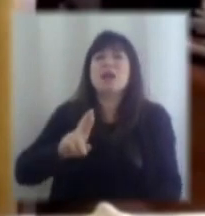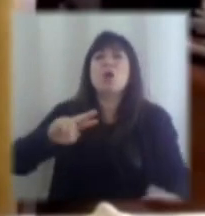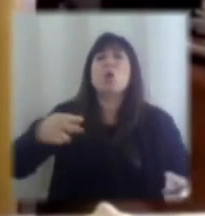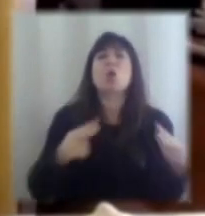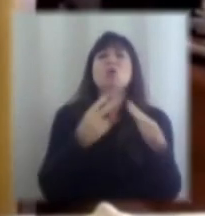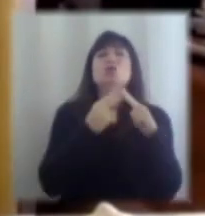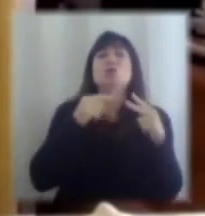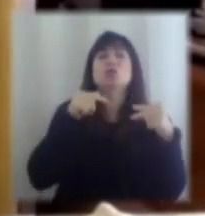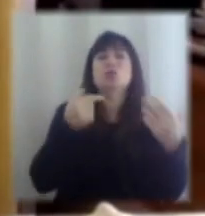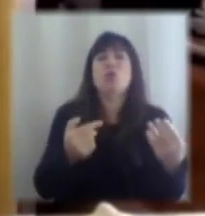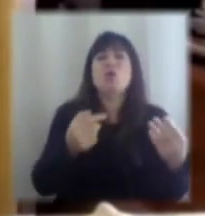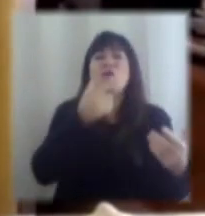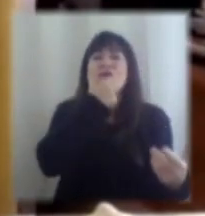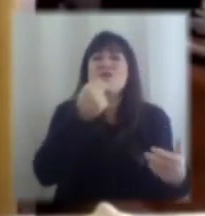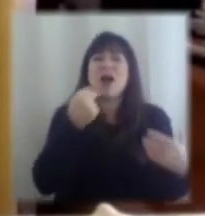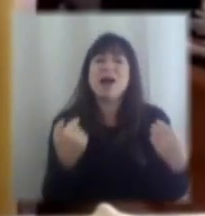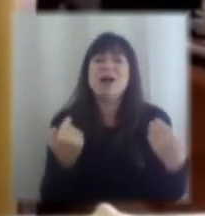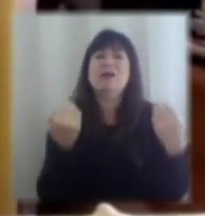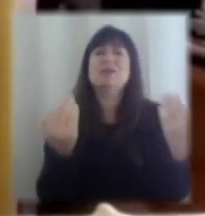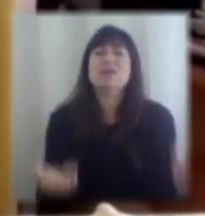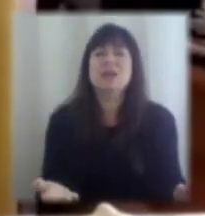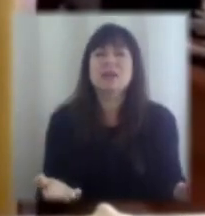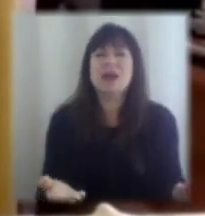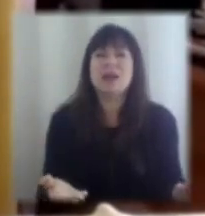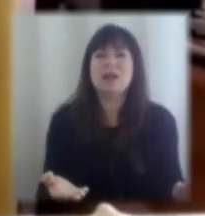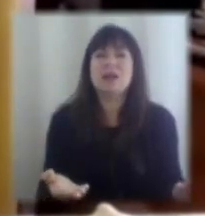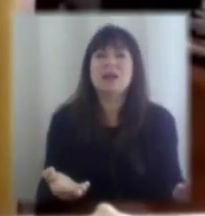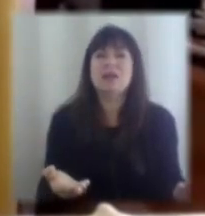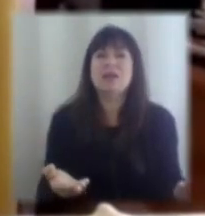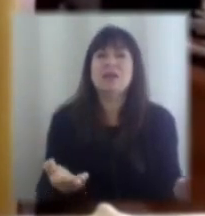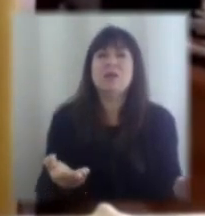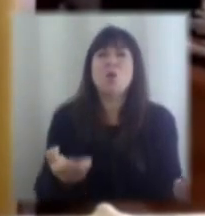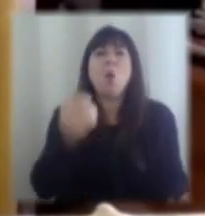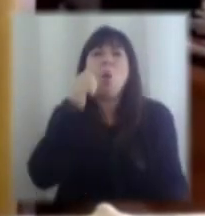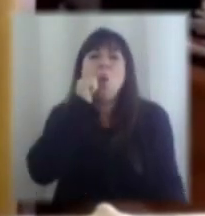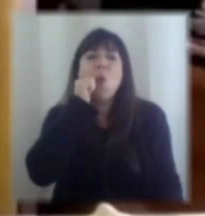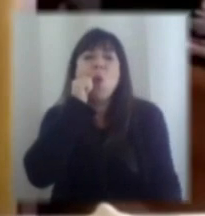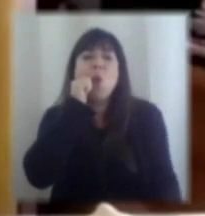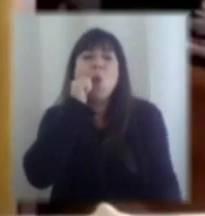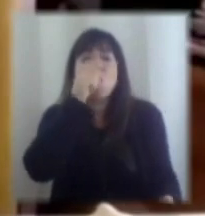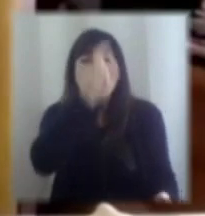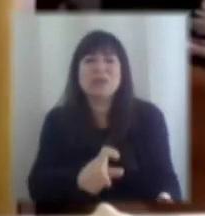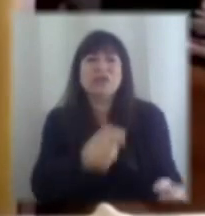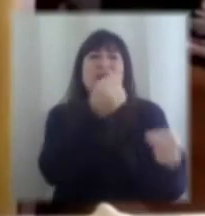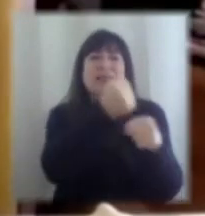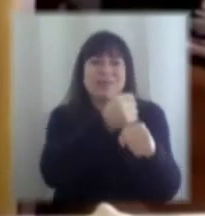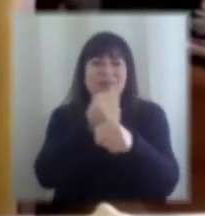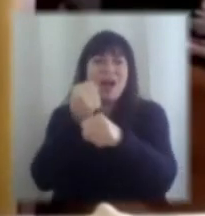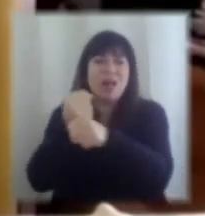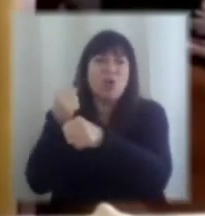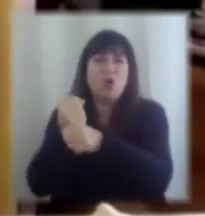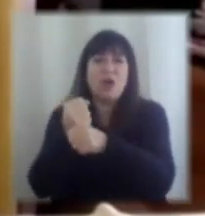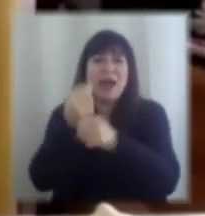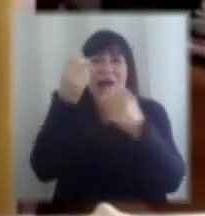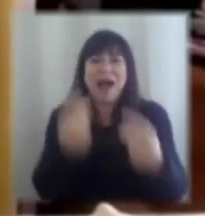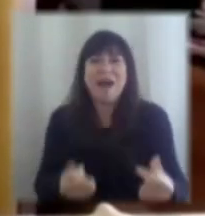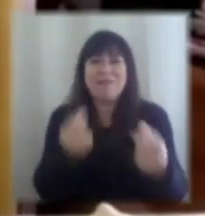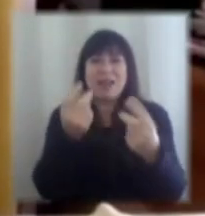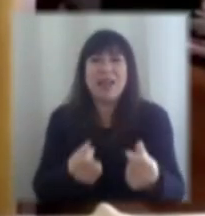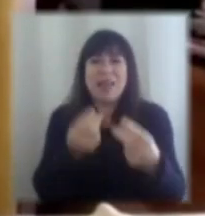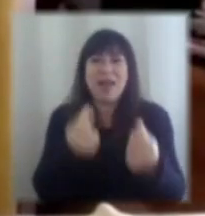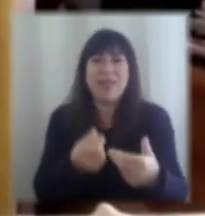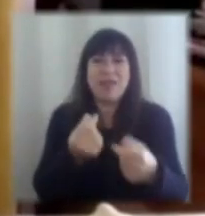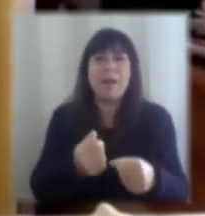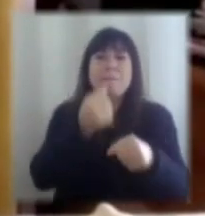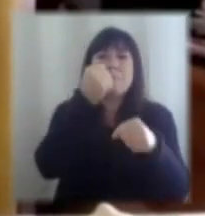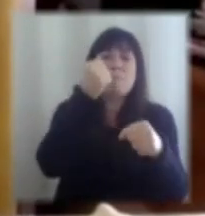facilitar que el capital humano, que las competencias, los trabajadores, las habilidades puedan desplazarse de una